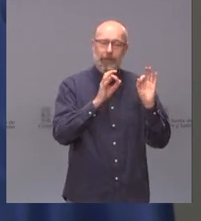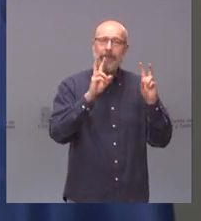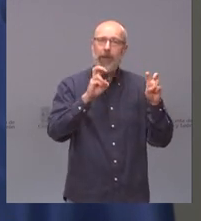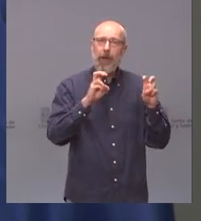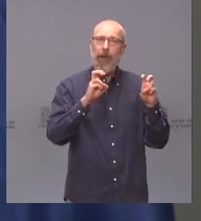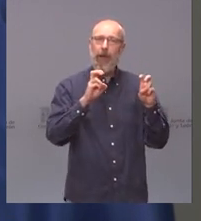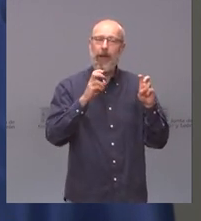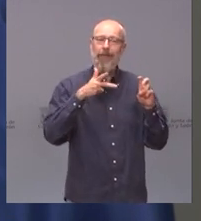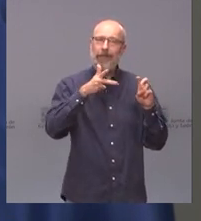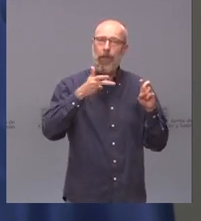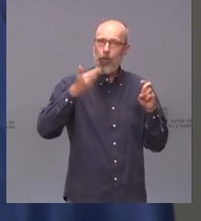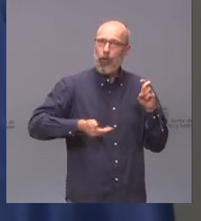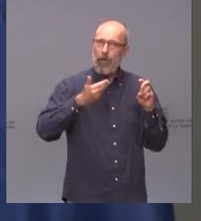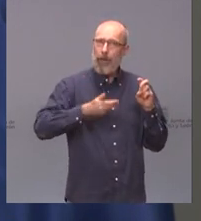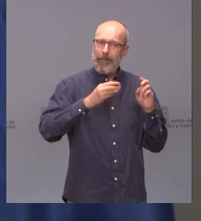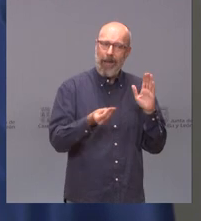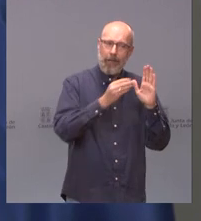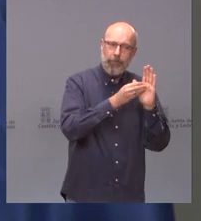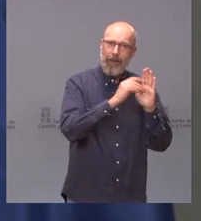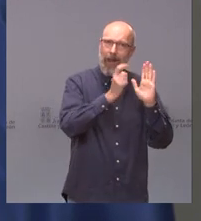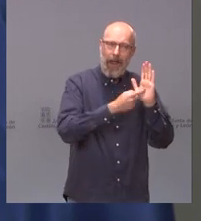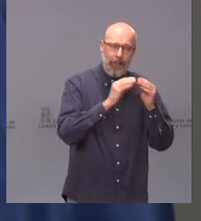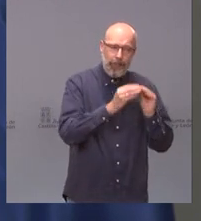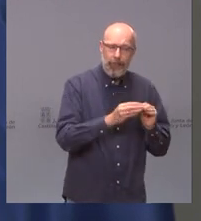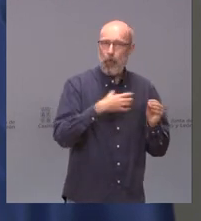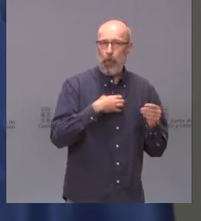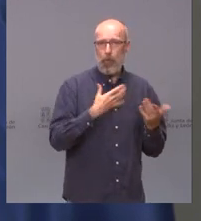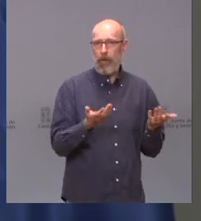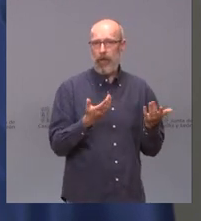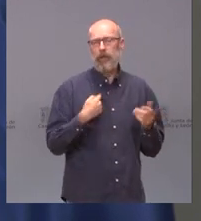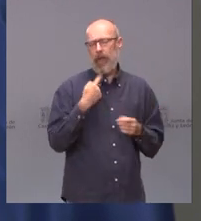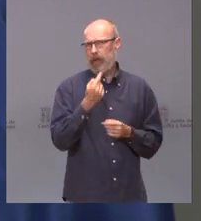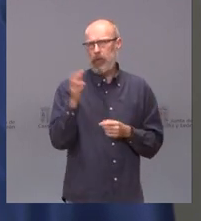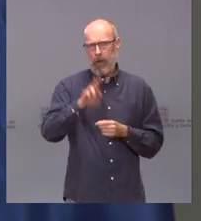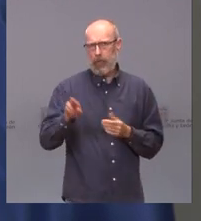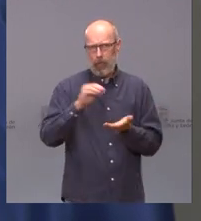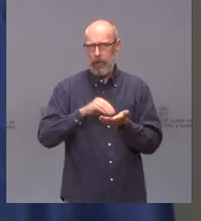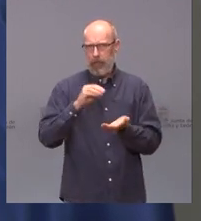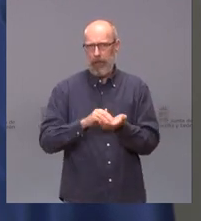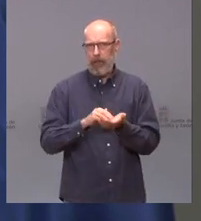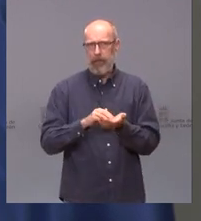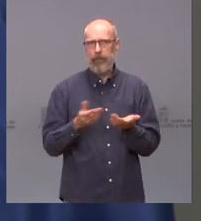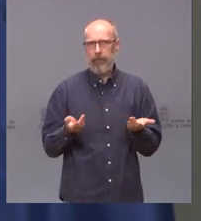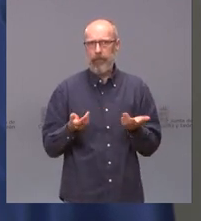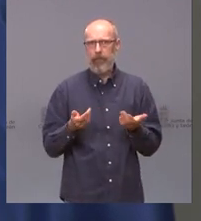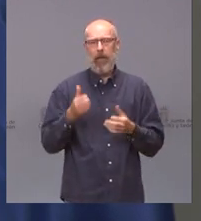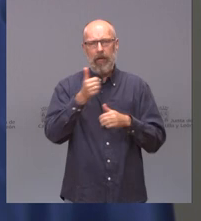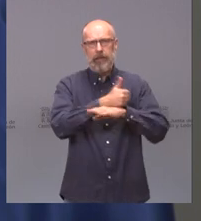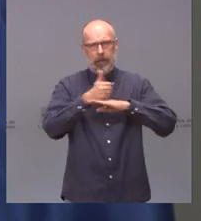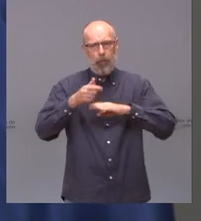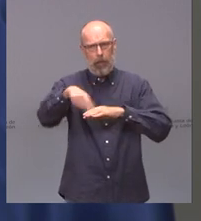sobre derechos fundamentales, sobre limitación de derechos fundamentales. Esto ya lo hemos dicho muchas veces, lo han dicho también los tribunales.